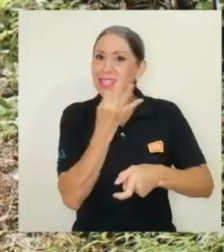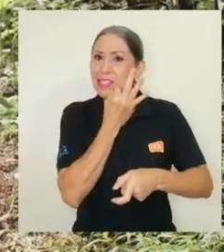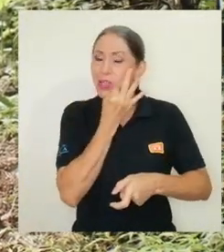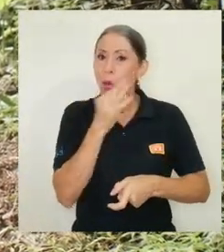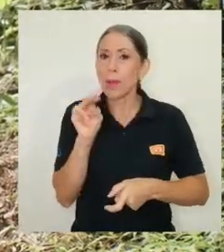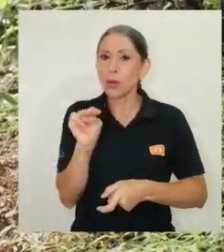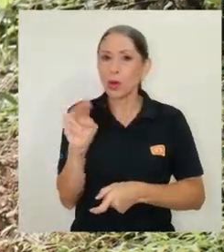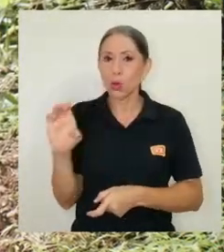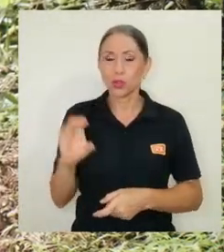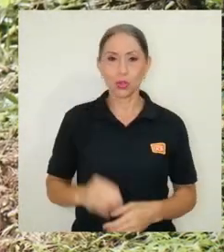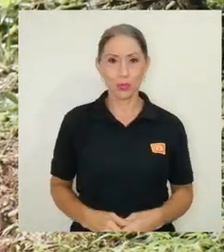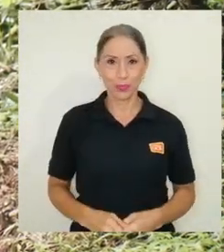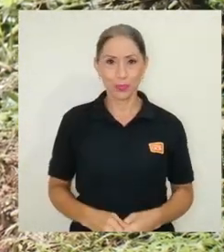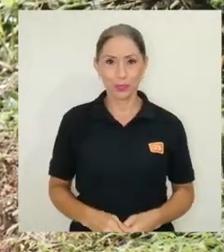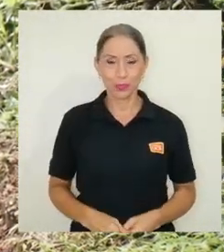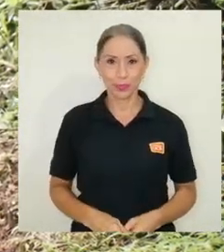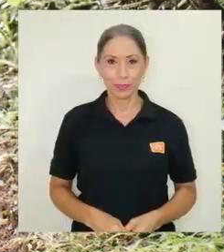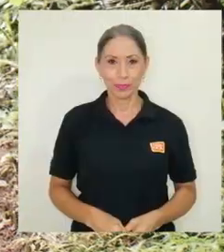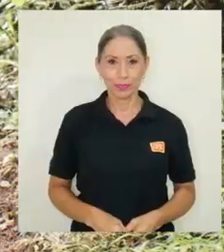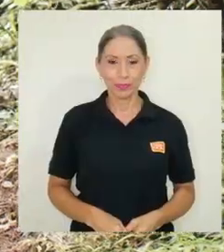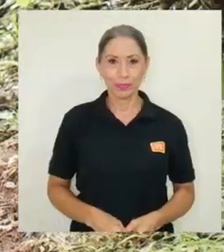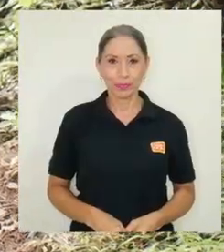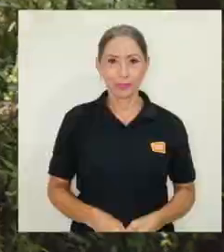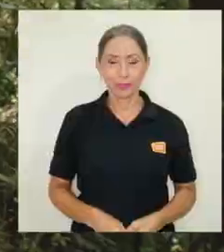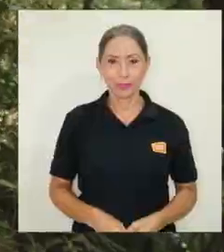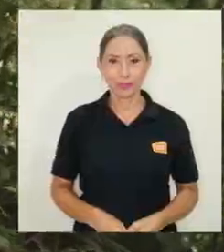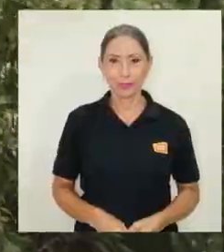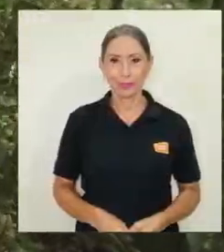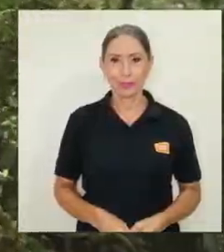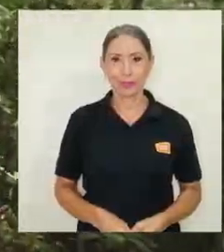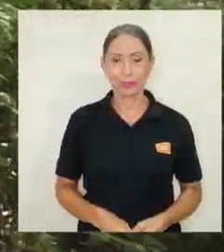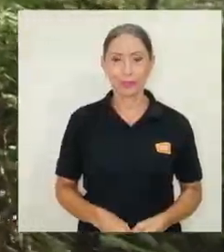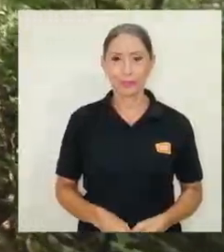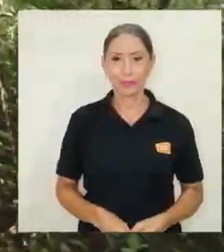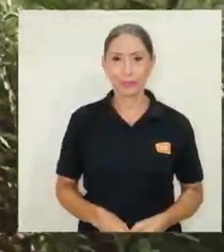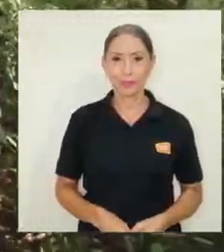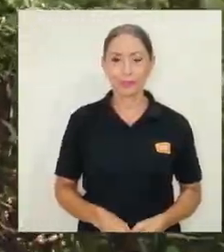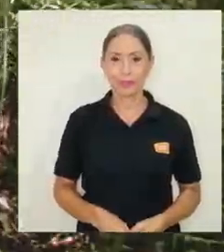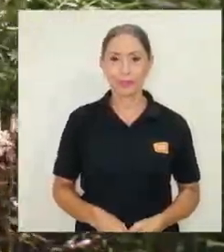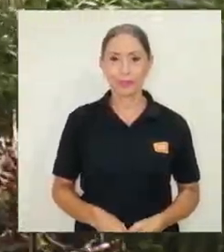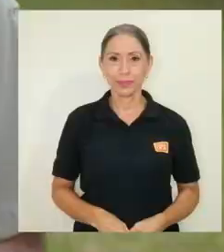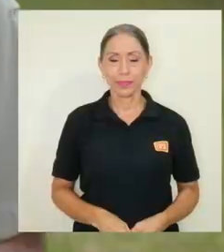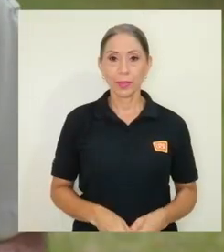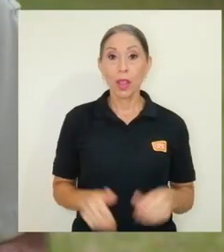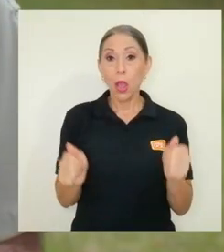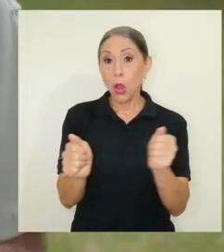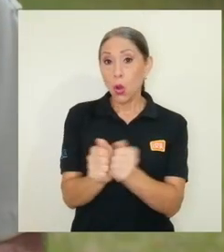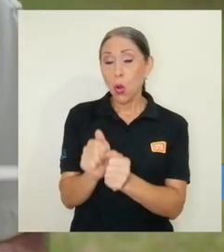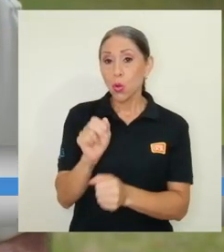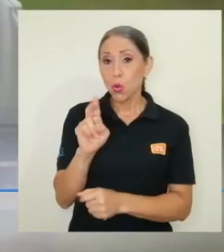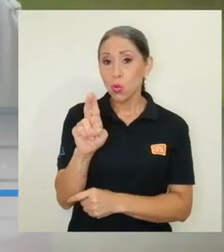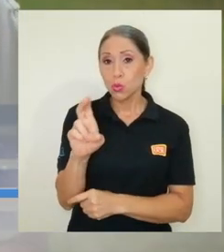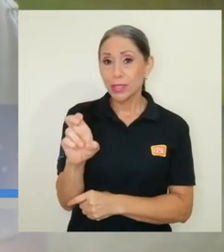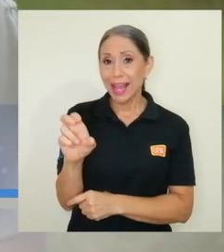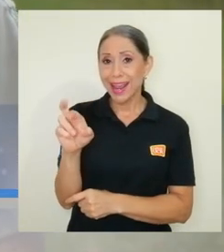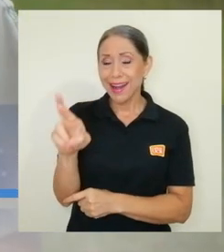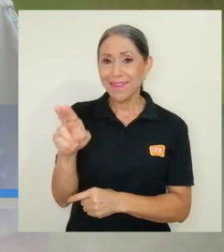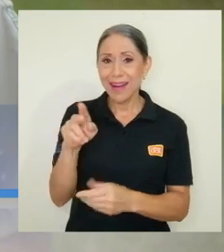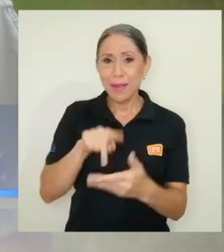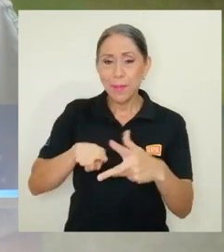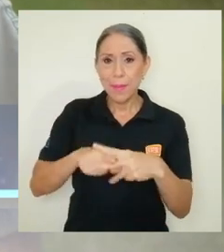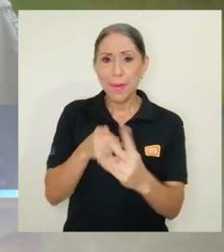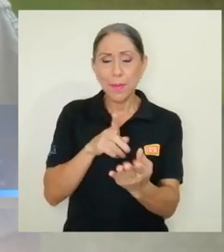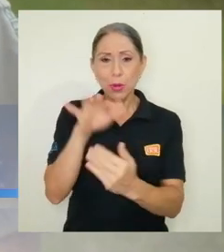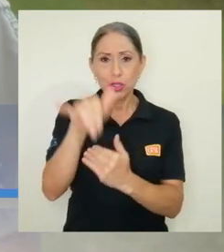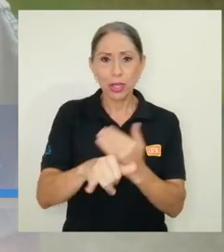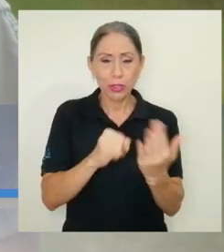con la ucr lo que hemos iniciado es el